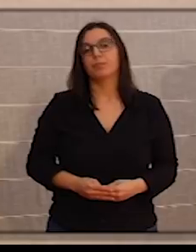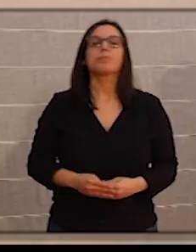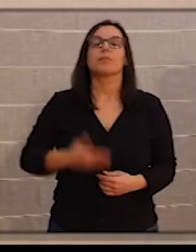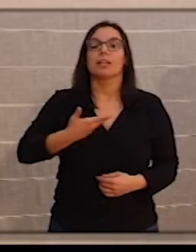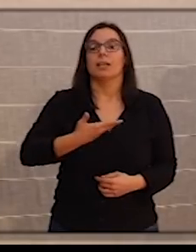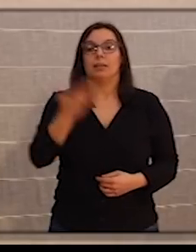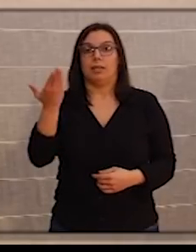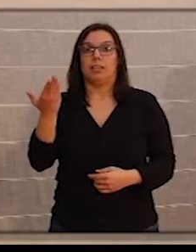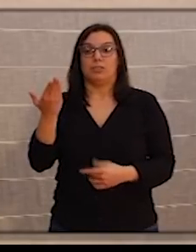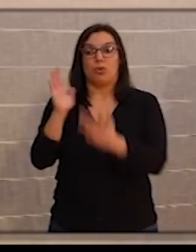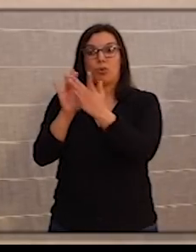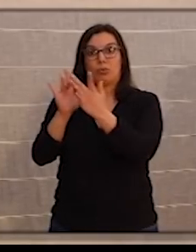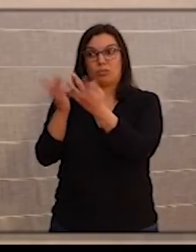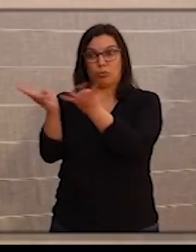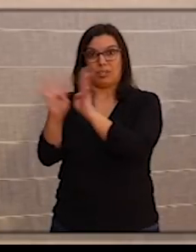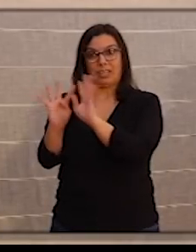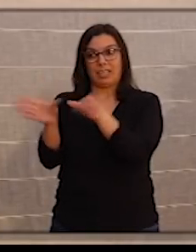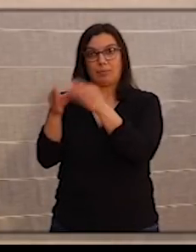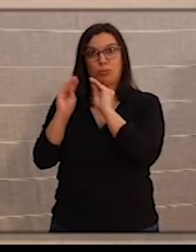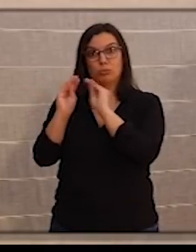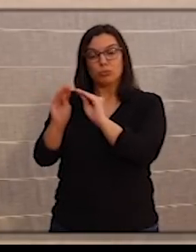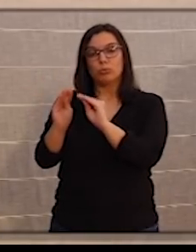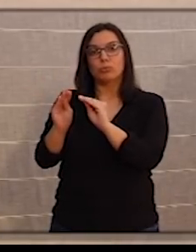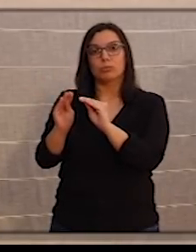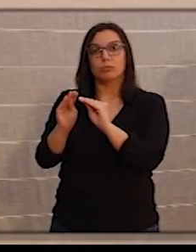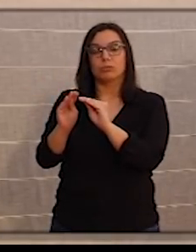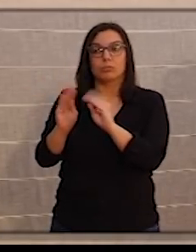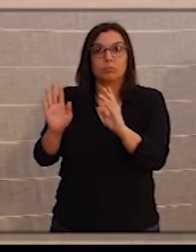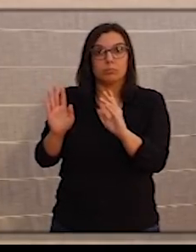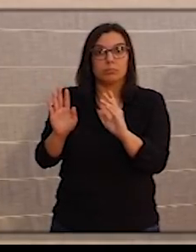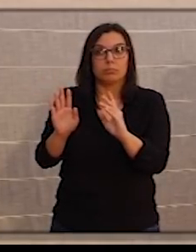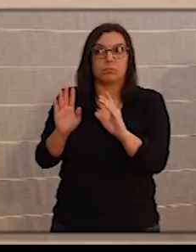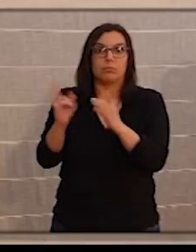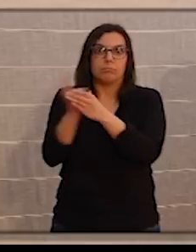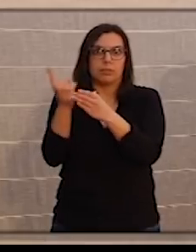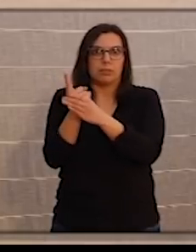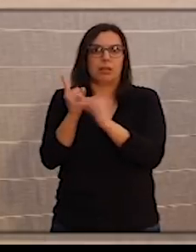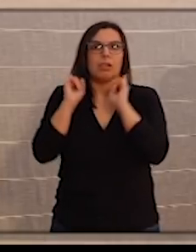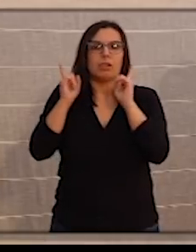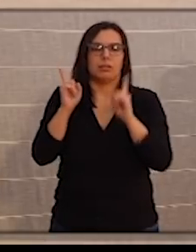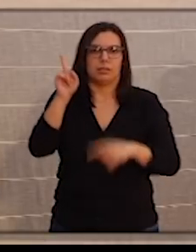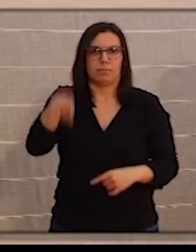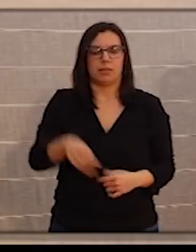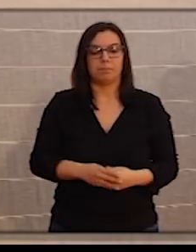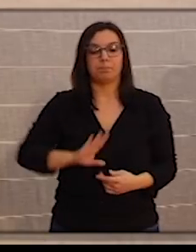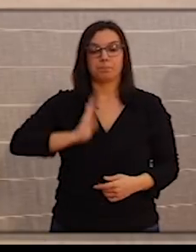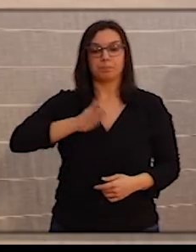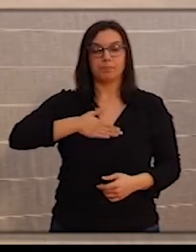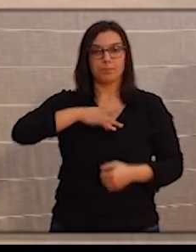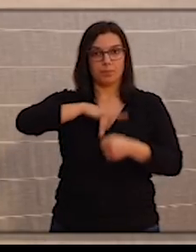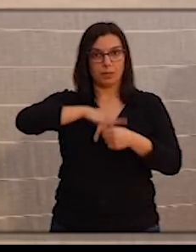miembros que estaban en contacto con él, pues están, como digo, en cuarentena. Mañana lunes